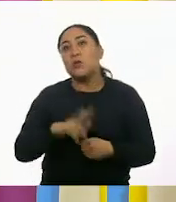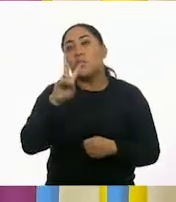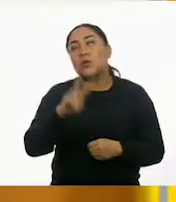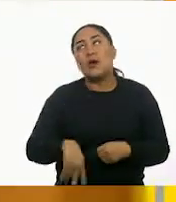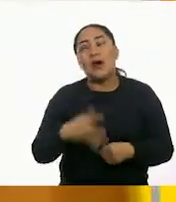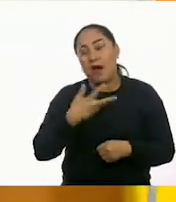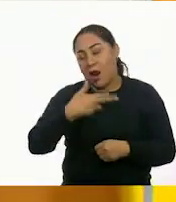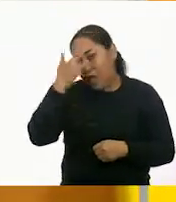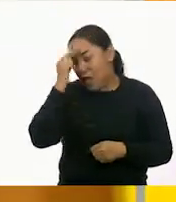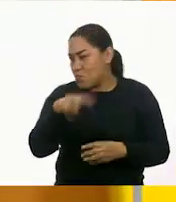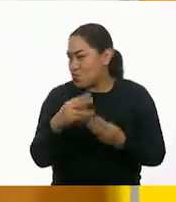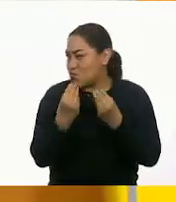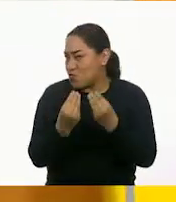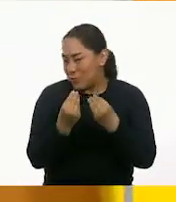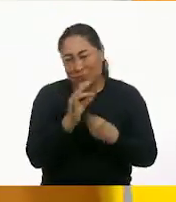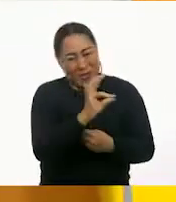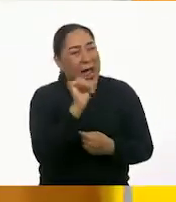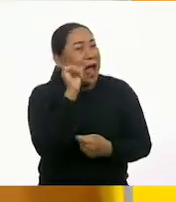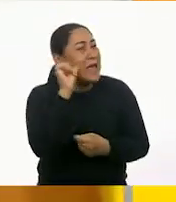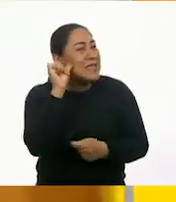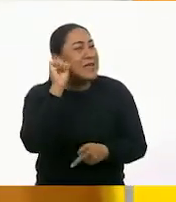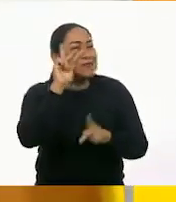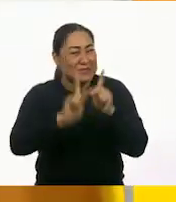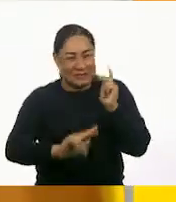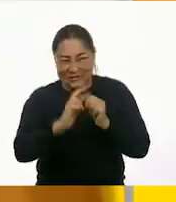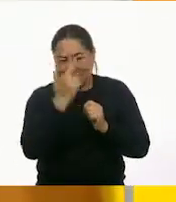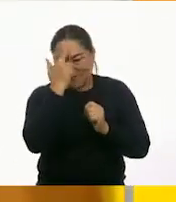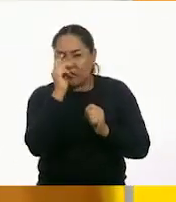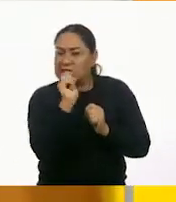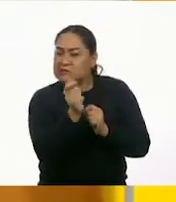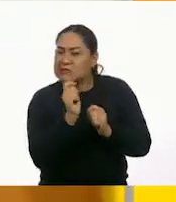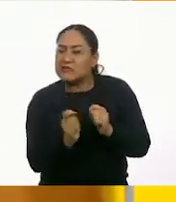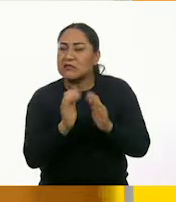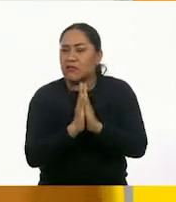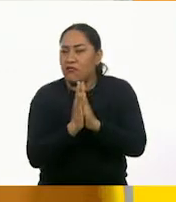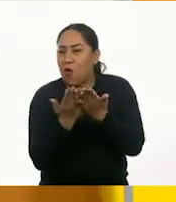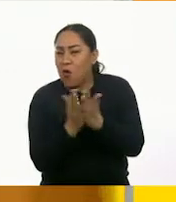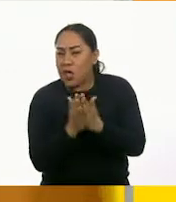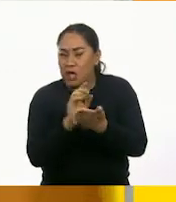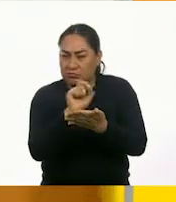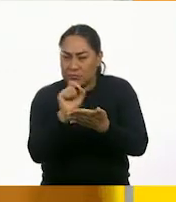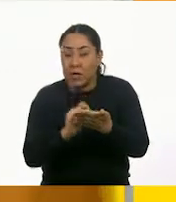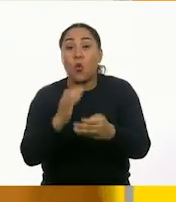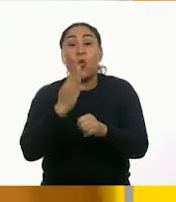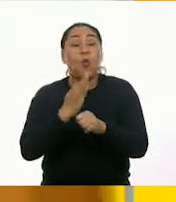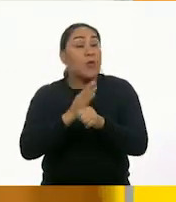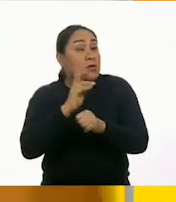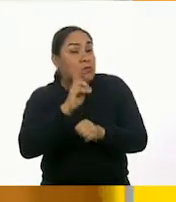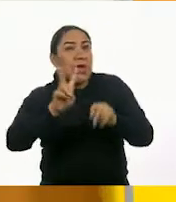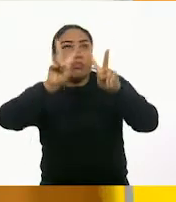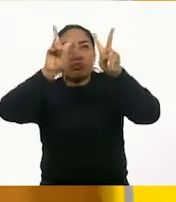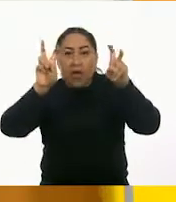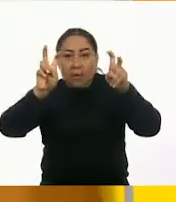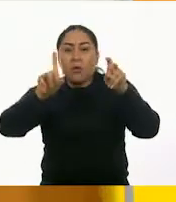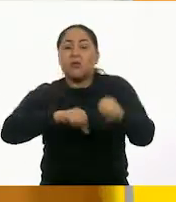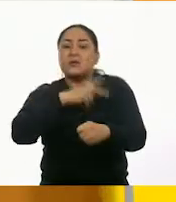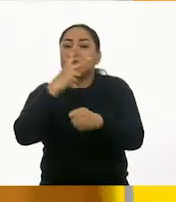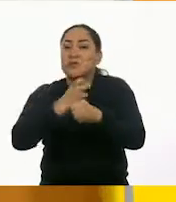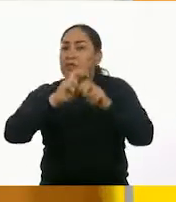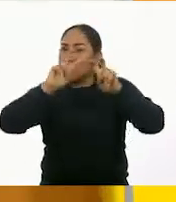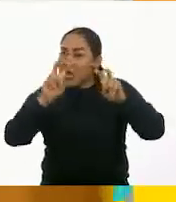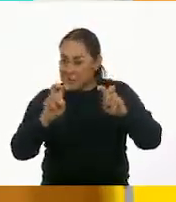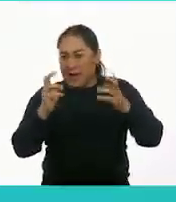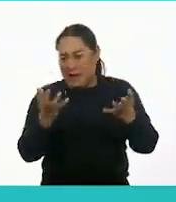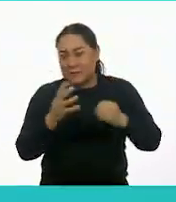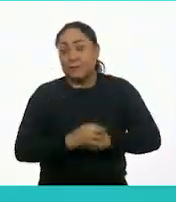Entonces, ayer vimos las características de los folletos. Hoy vamos a definir un tema y los subtítulos que vamos a estar trabajando. Para